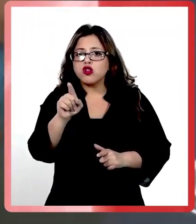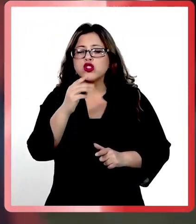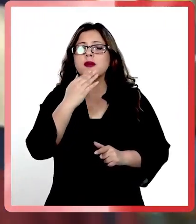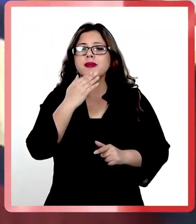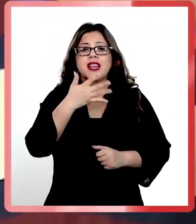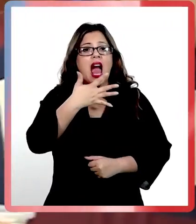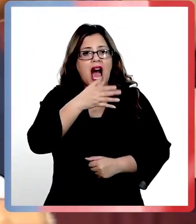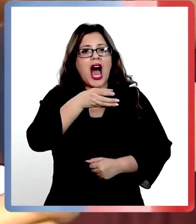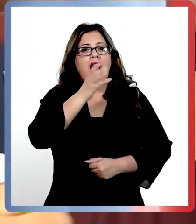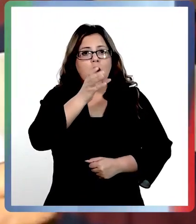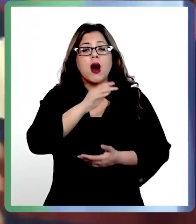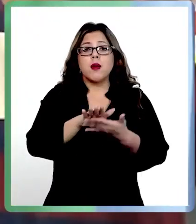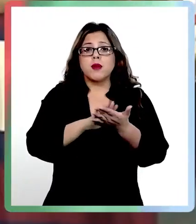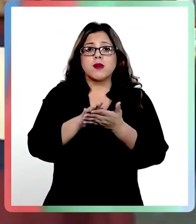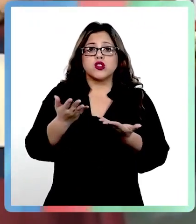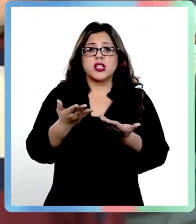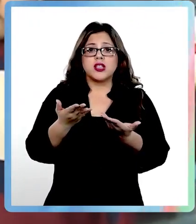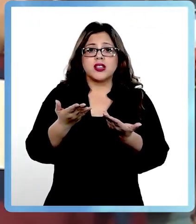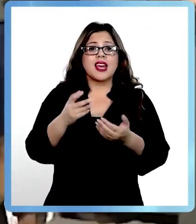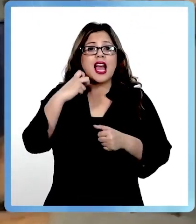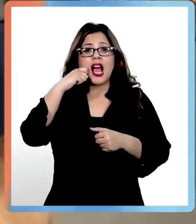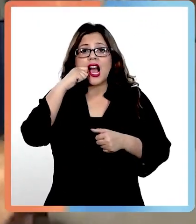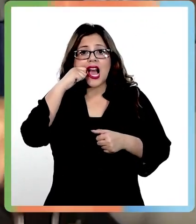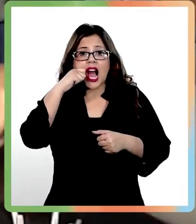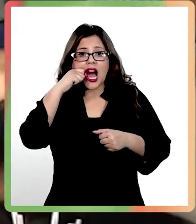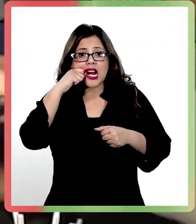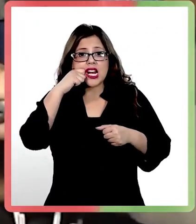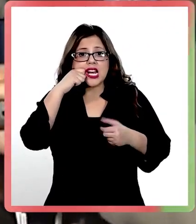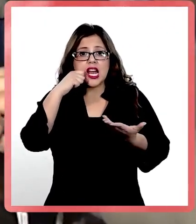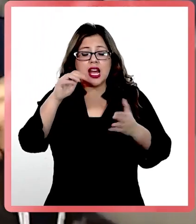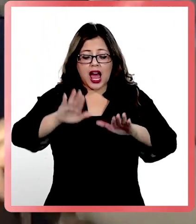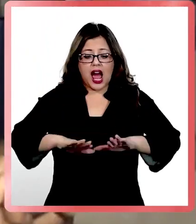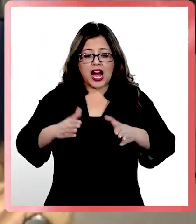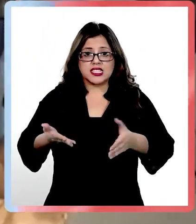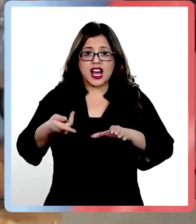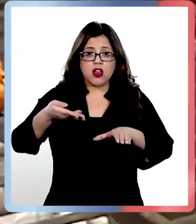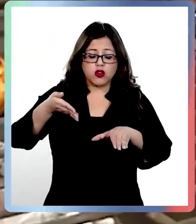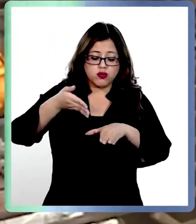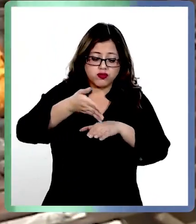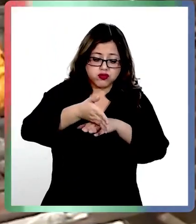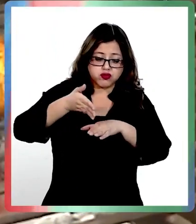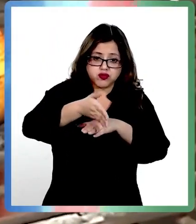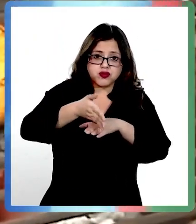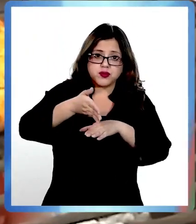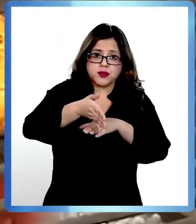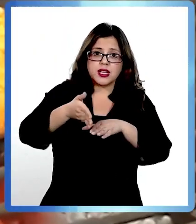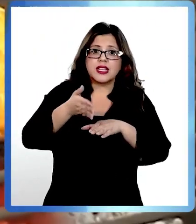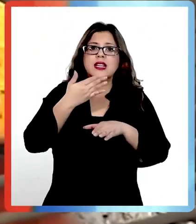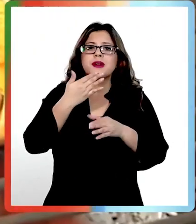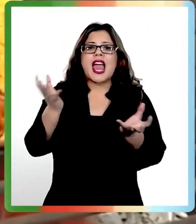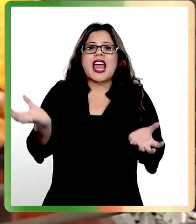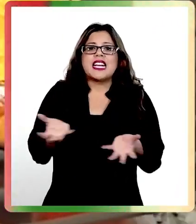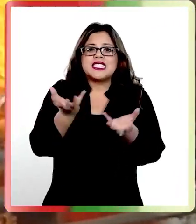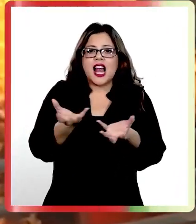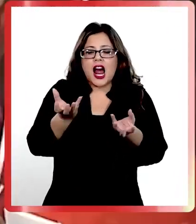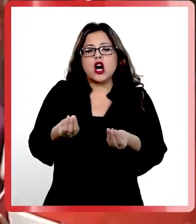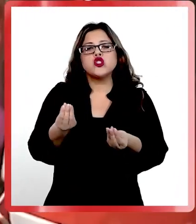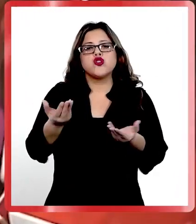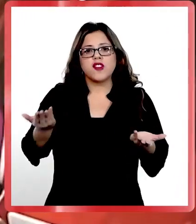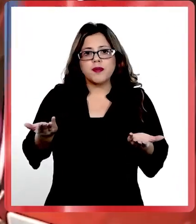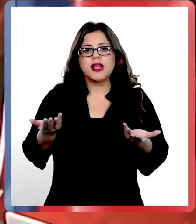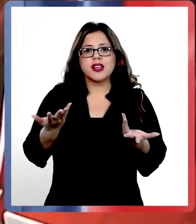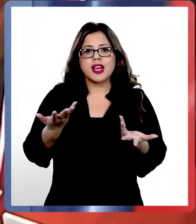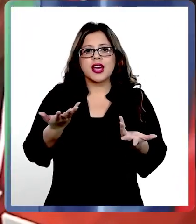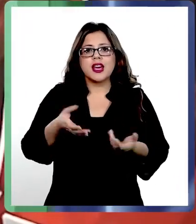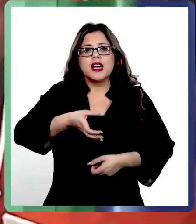agua. Si voy a comer un asado, un trozo de carne promedio, ojalá carne magra y con ensalada. Y,